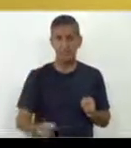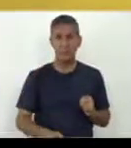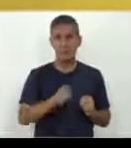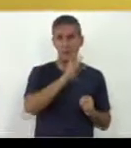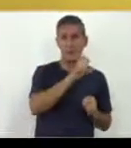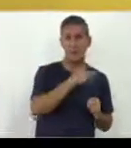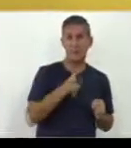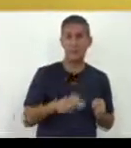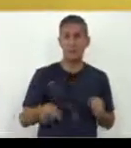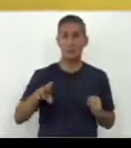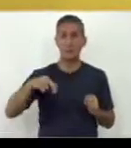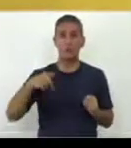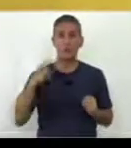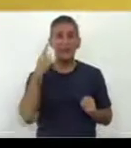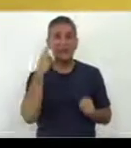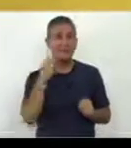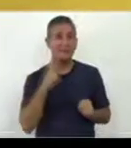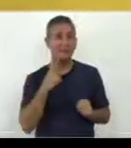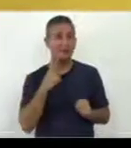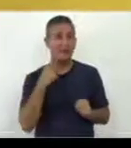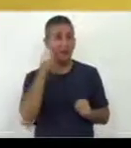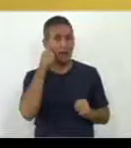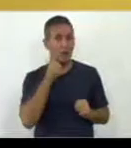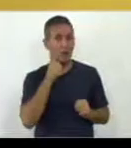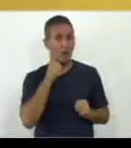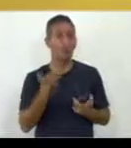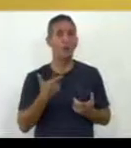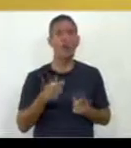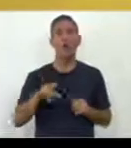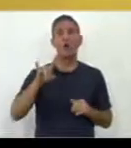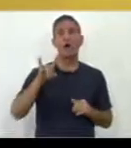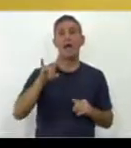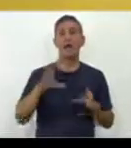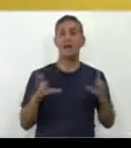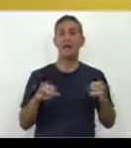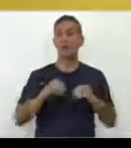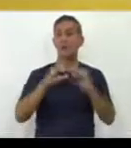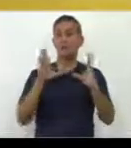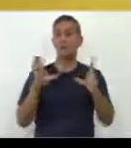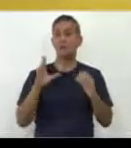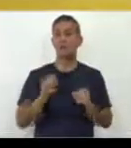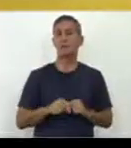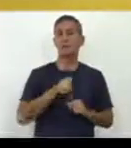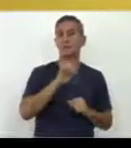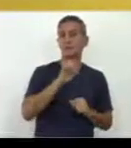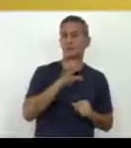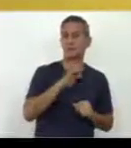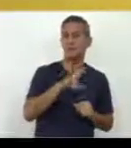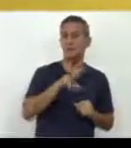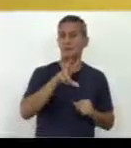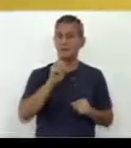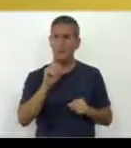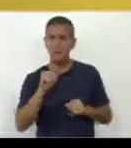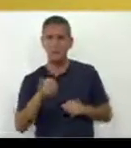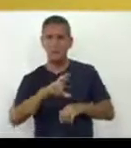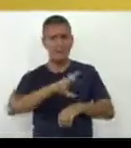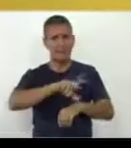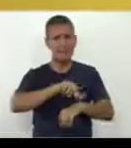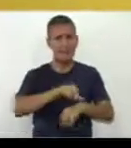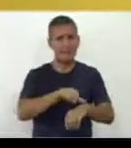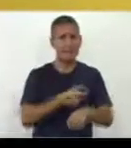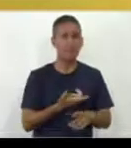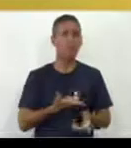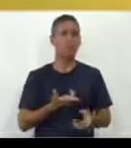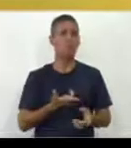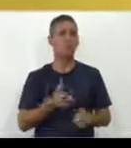a sábado a las 9 de la mañana, durante aproximadamente 15, 20 minutos, estamos recibiendo también materiales